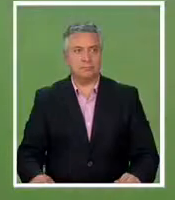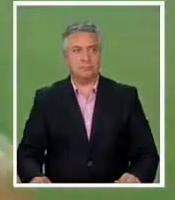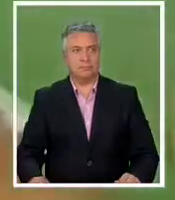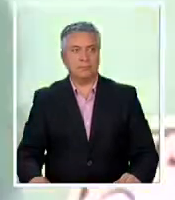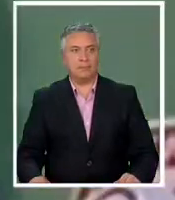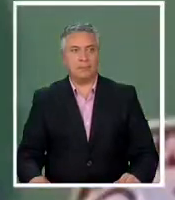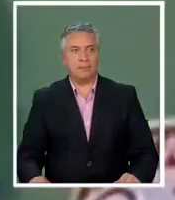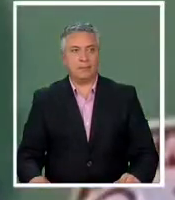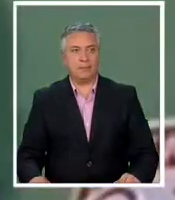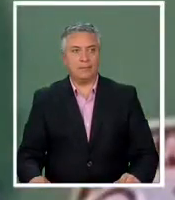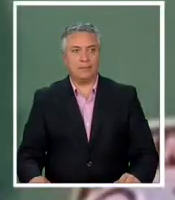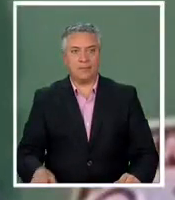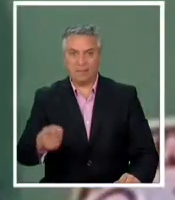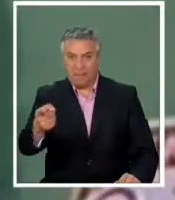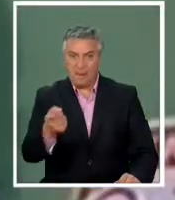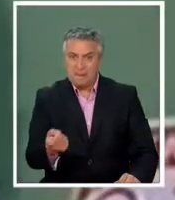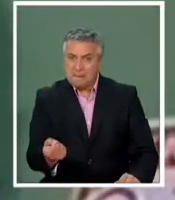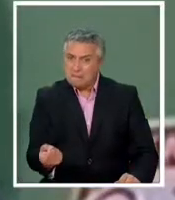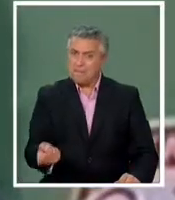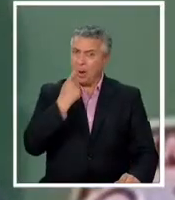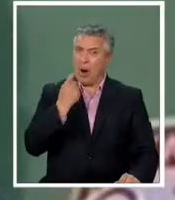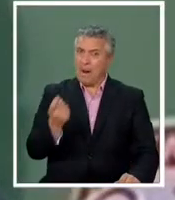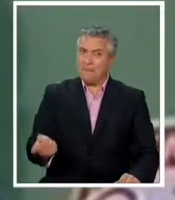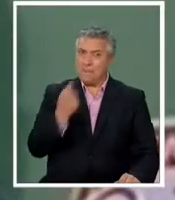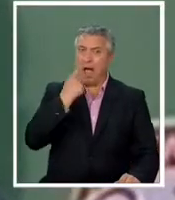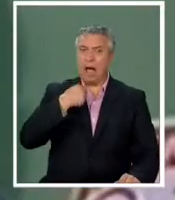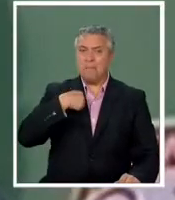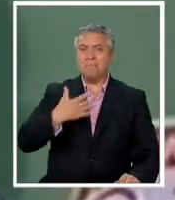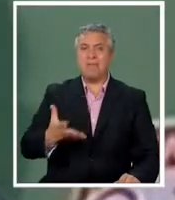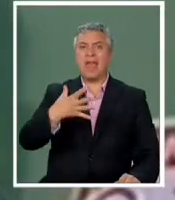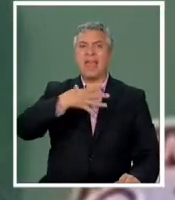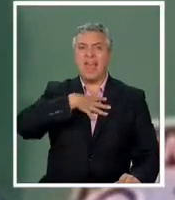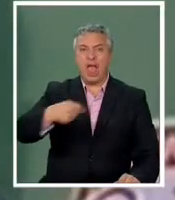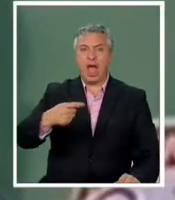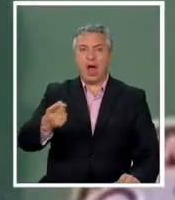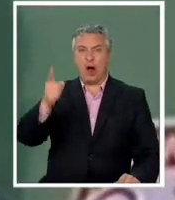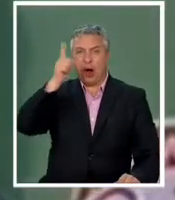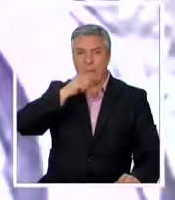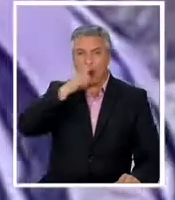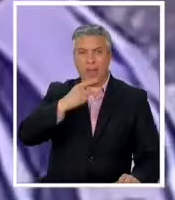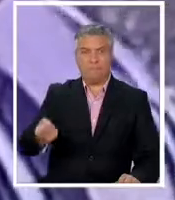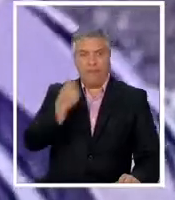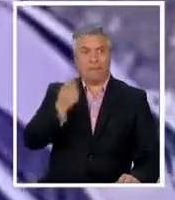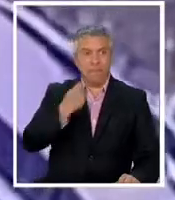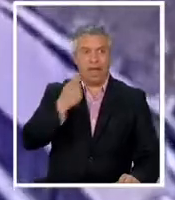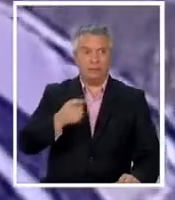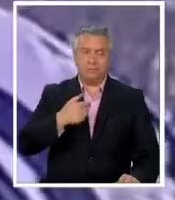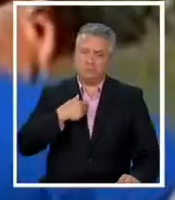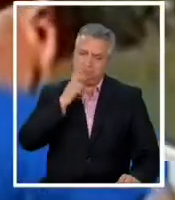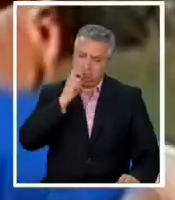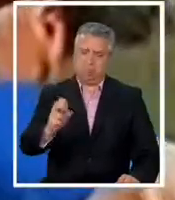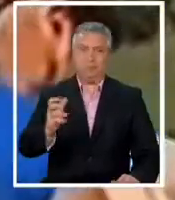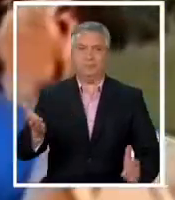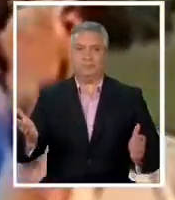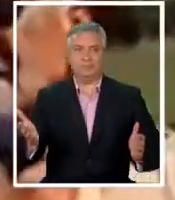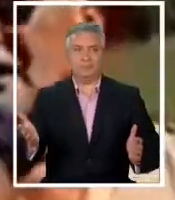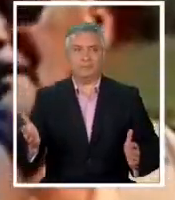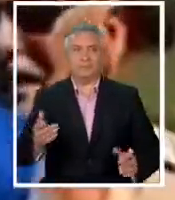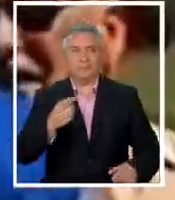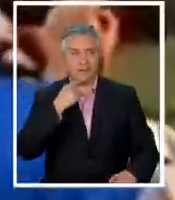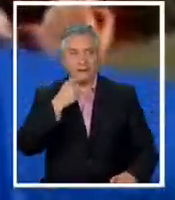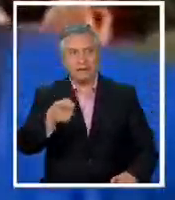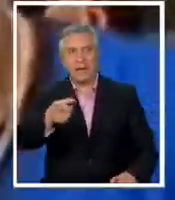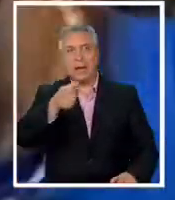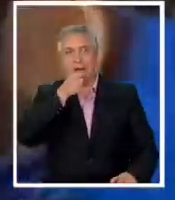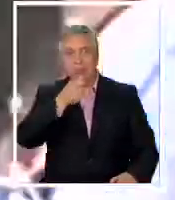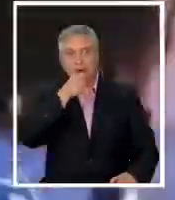él vino a provocarme diciéndome hijo de p*** filo de p*** ese dice en portugués un momento incómodo que luego repitió con un